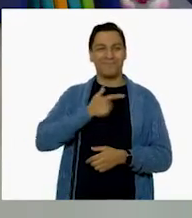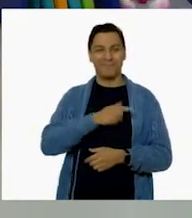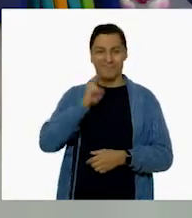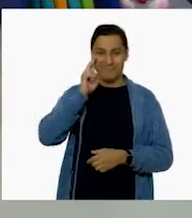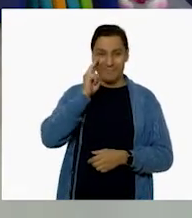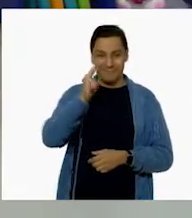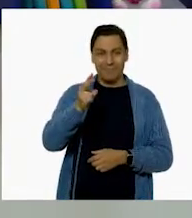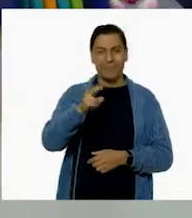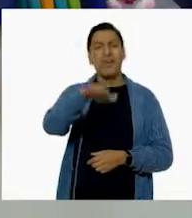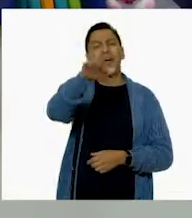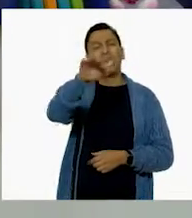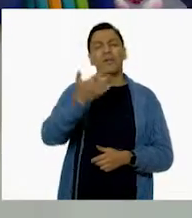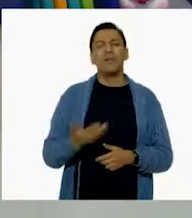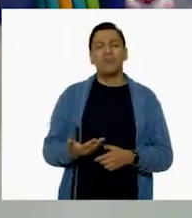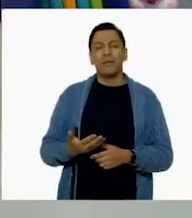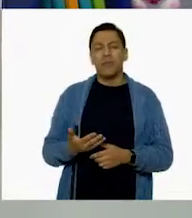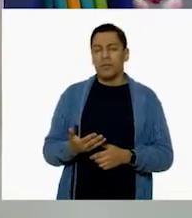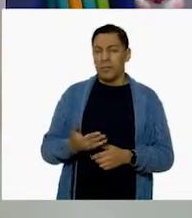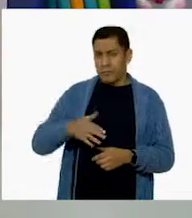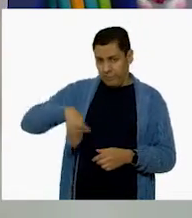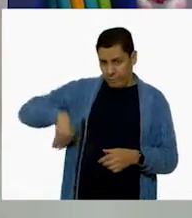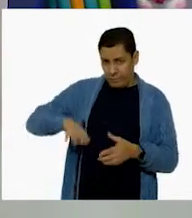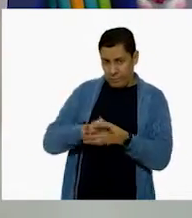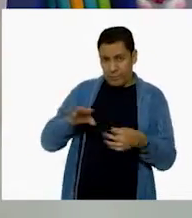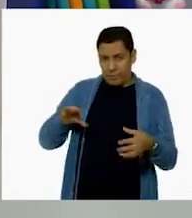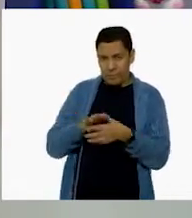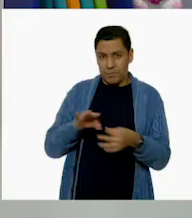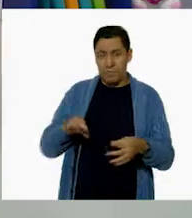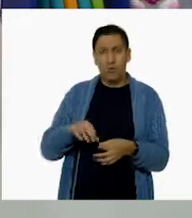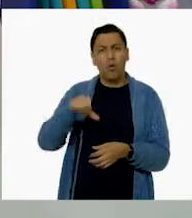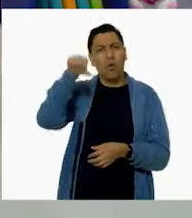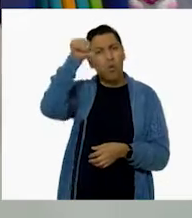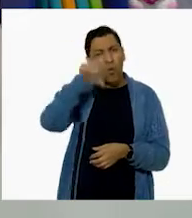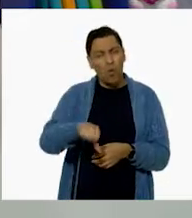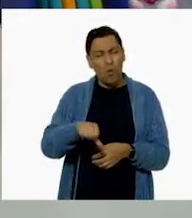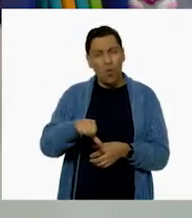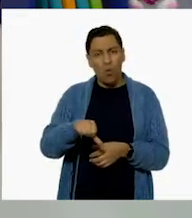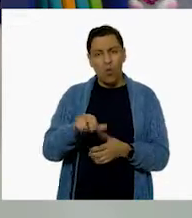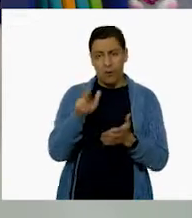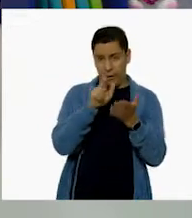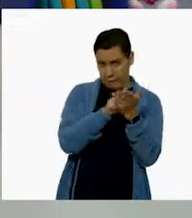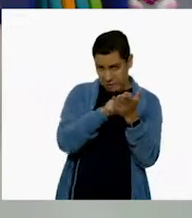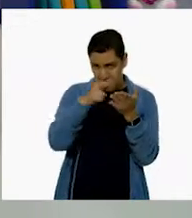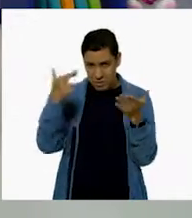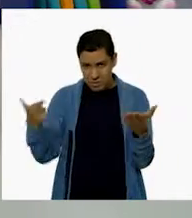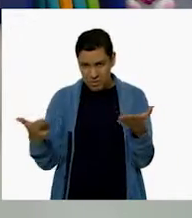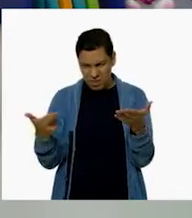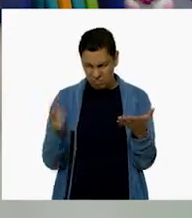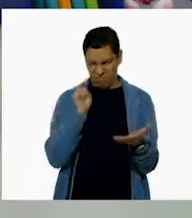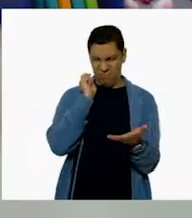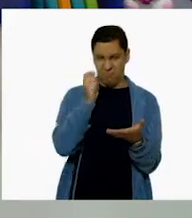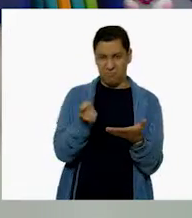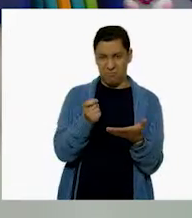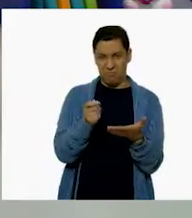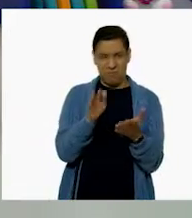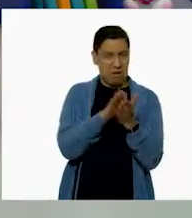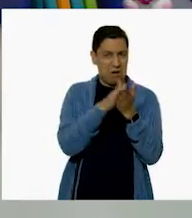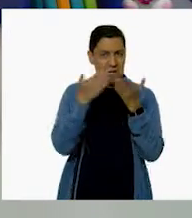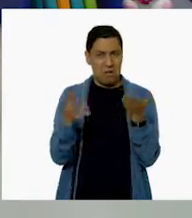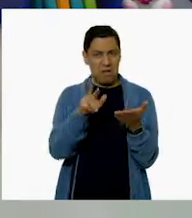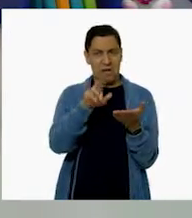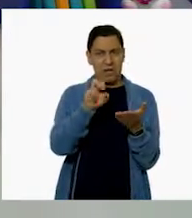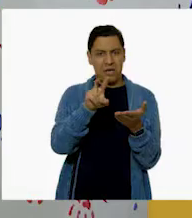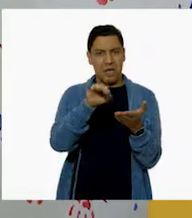y niños! A ver, pero justo nos dijo, maestra, que hoy vamos a hacer una revista, o por lo que entendí la clase del día de hoy, vamos a hacer